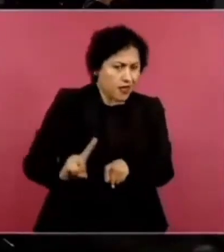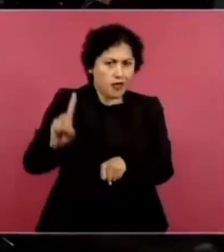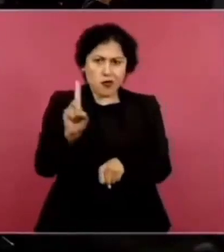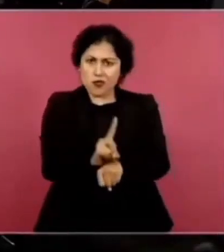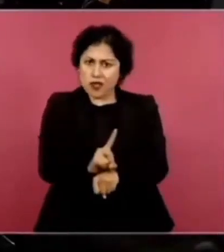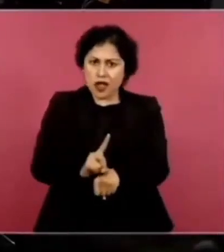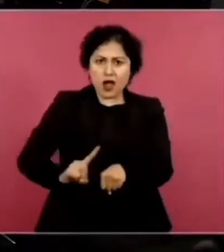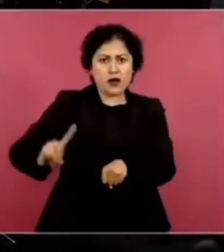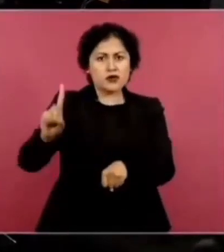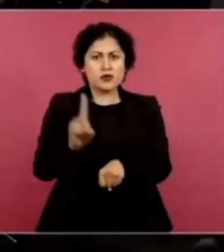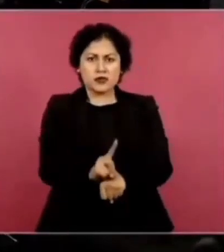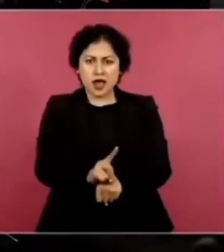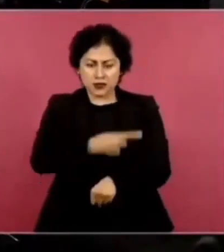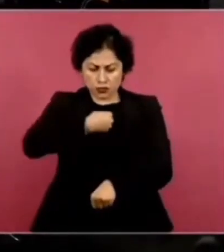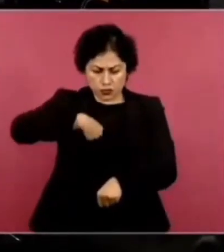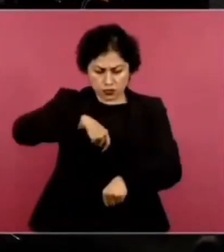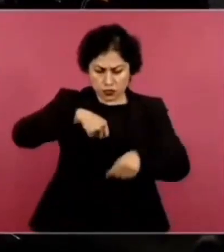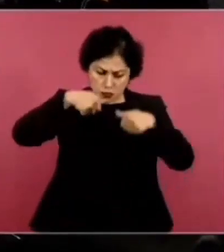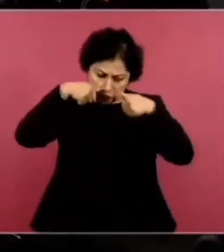razones humanitarias.